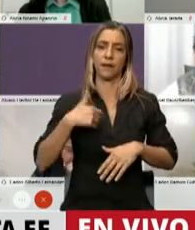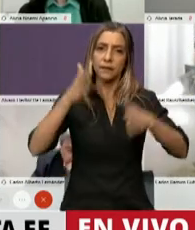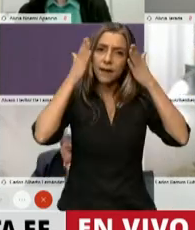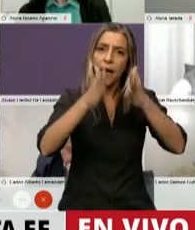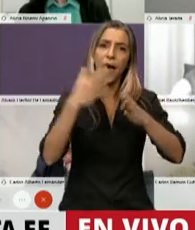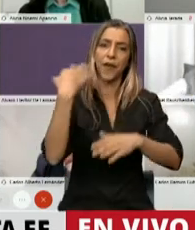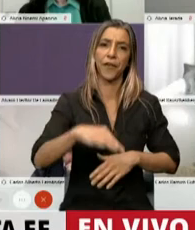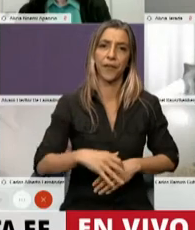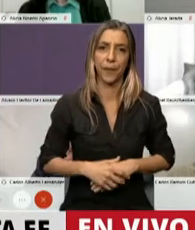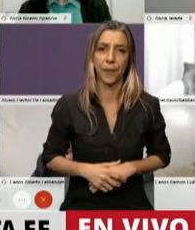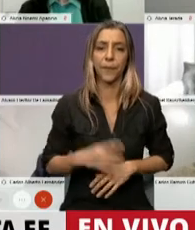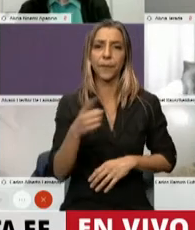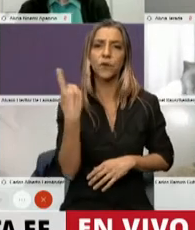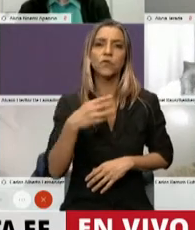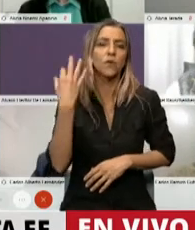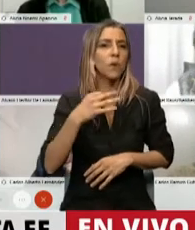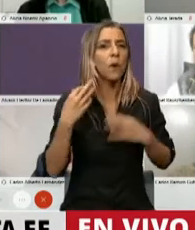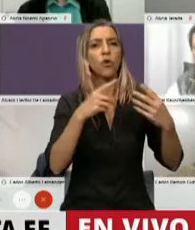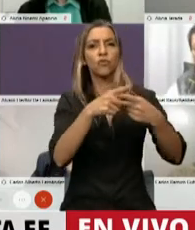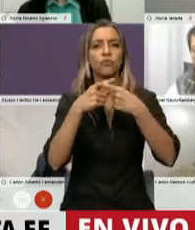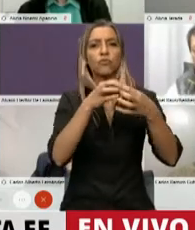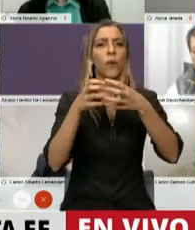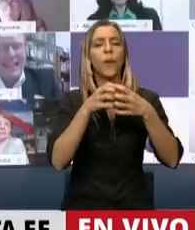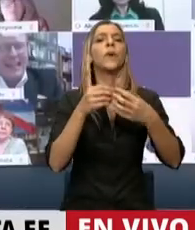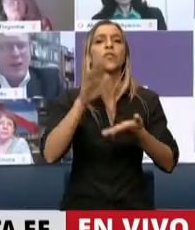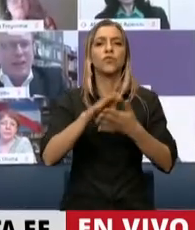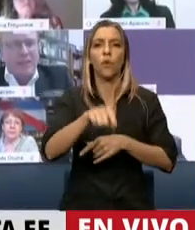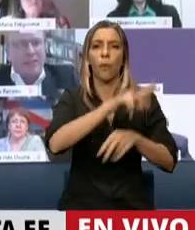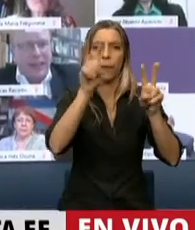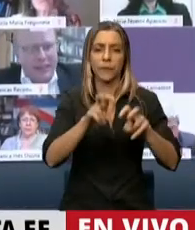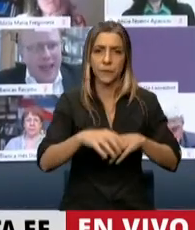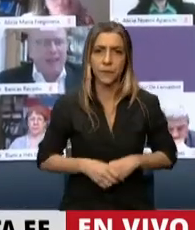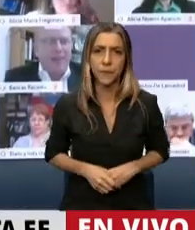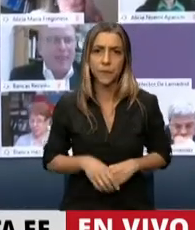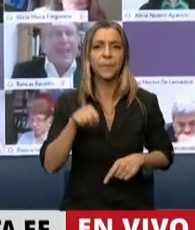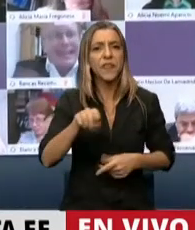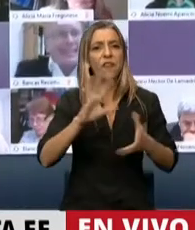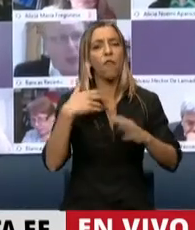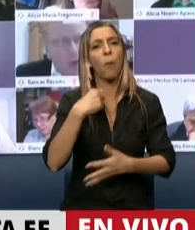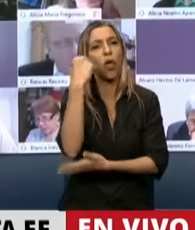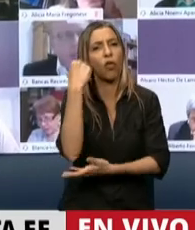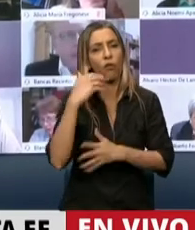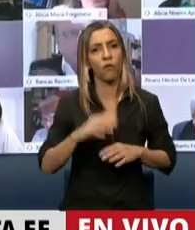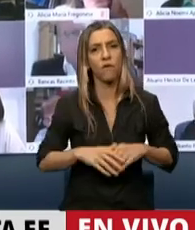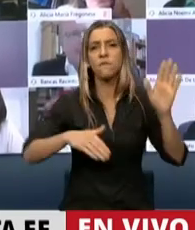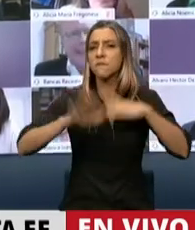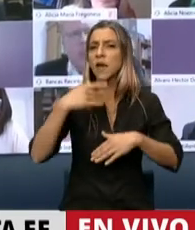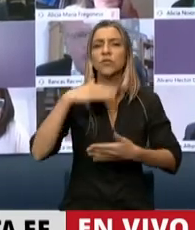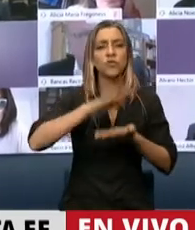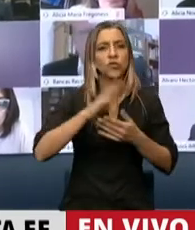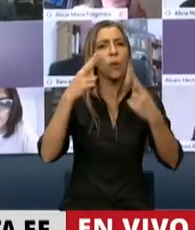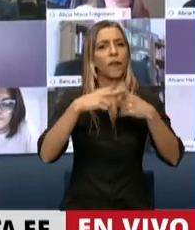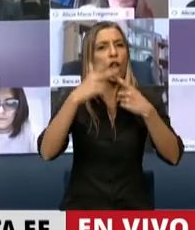Esa es la disyuntiva que tenemos que tener en cuenta y diferenciar. En esa economía, y mucho más en la economía del conocimiento,